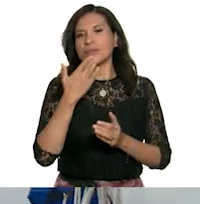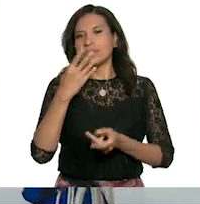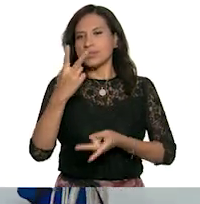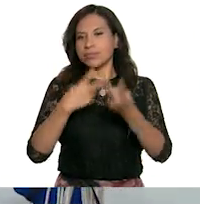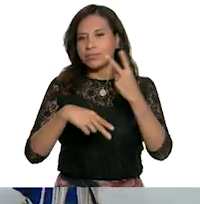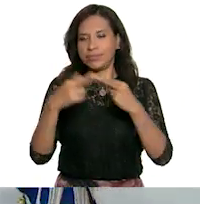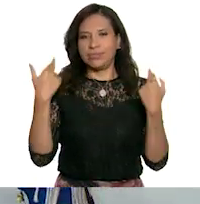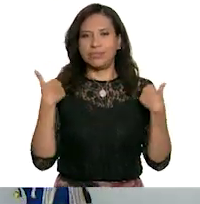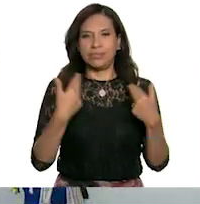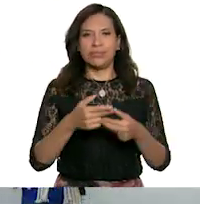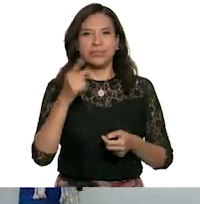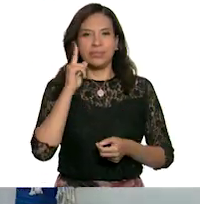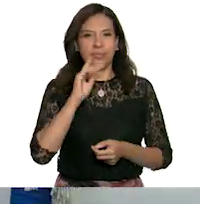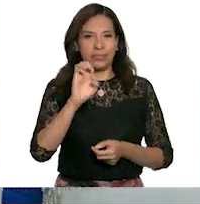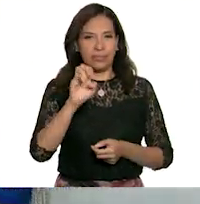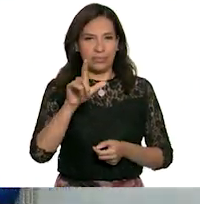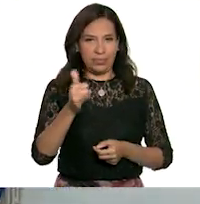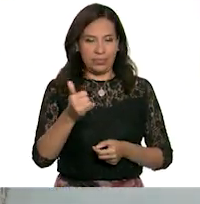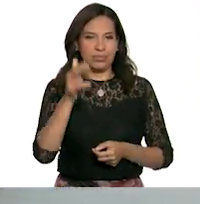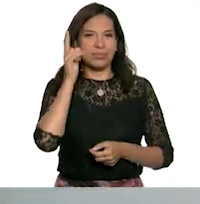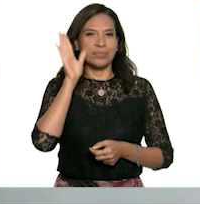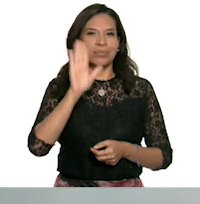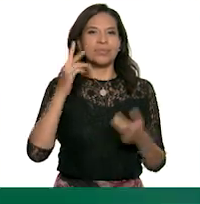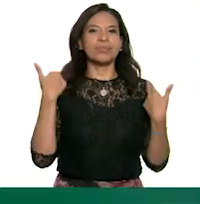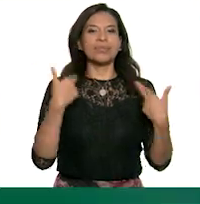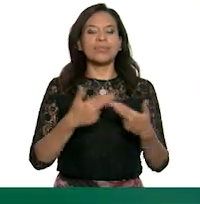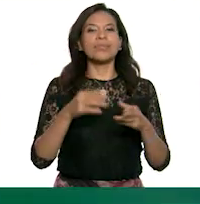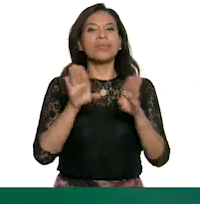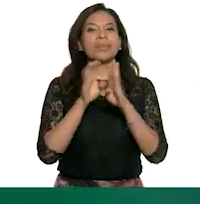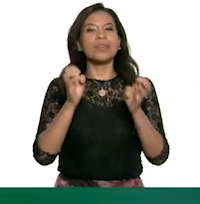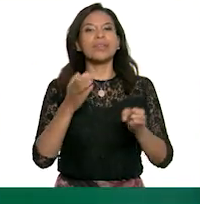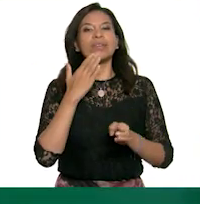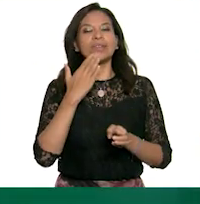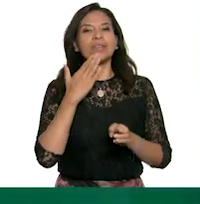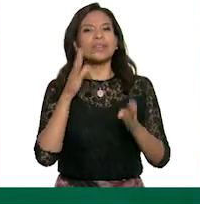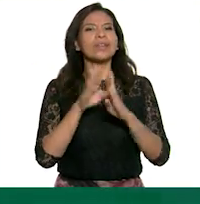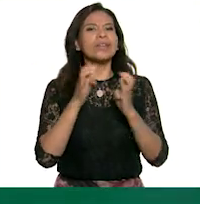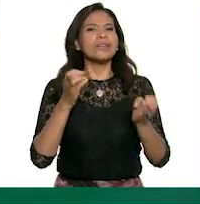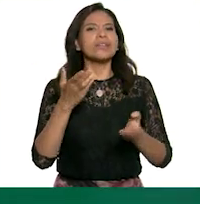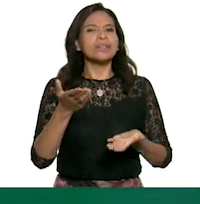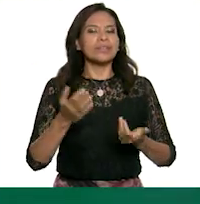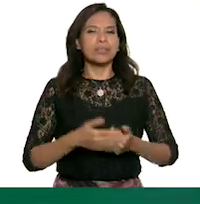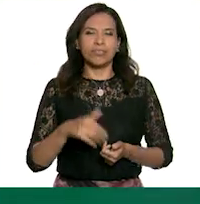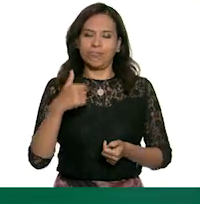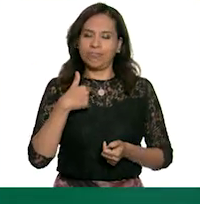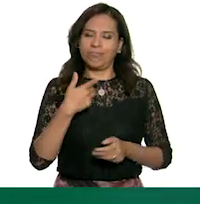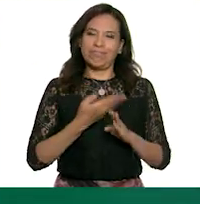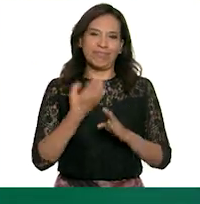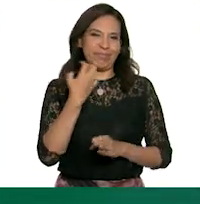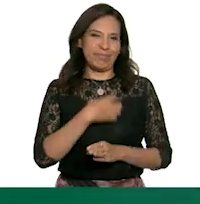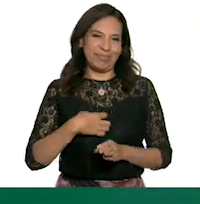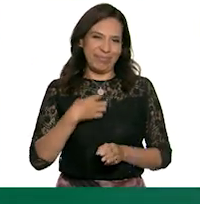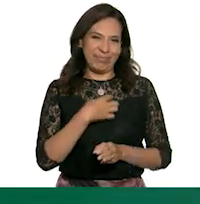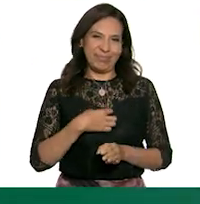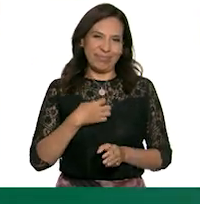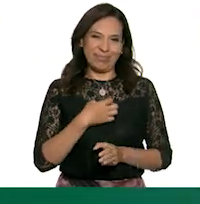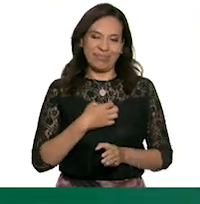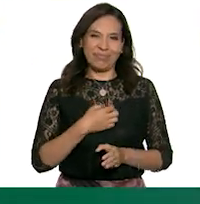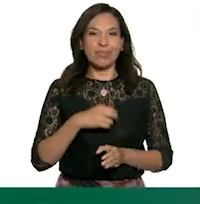bienvenida a la maestra Eli. Hola maestra Eli, ¿cómo está? Hola Pepe, ¿cómo estás? Ay, yo muy contento de